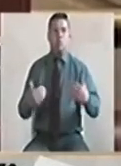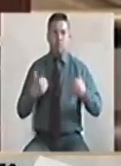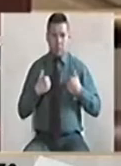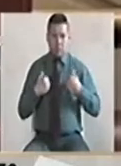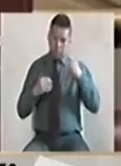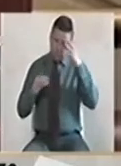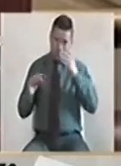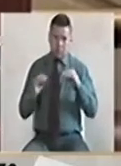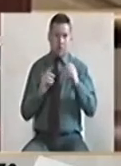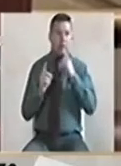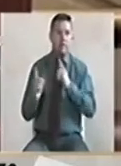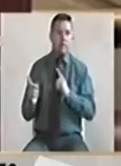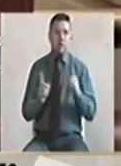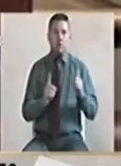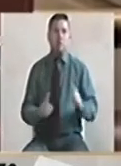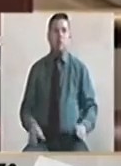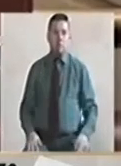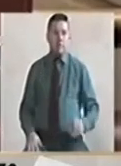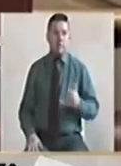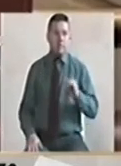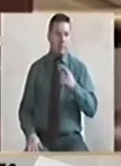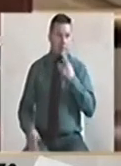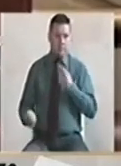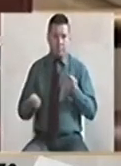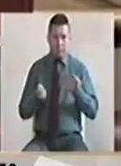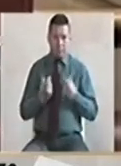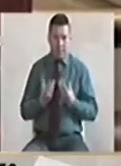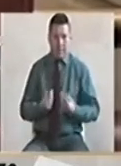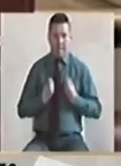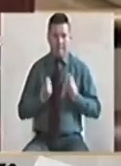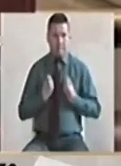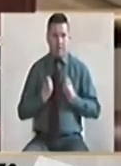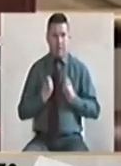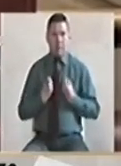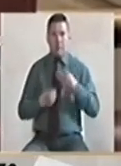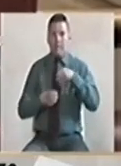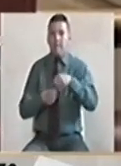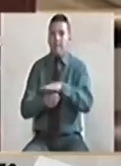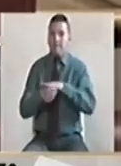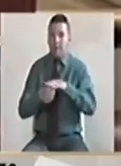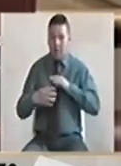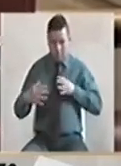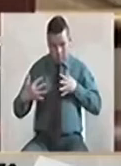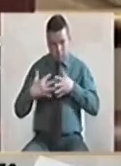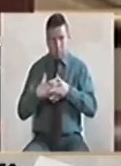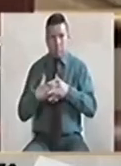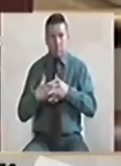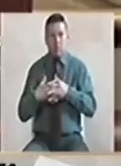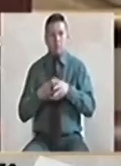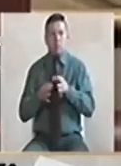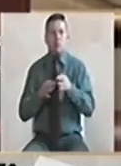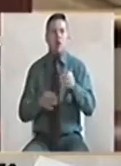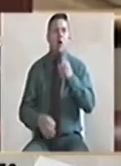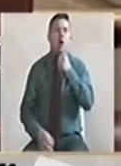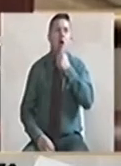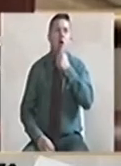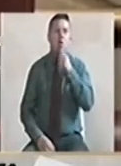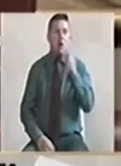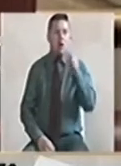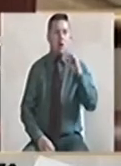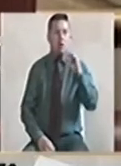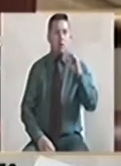coherente con mi discurso. Ya que he vivido y vivo en clase popular en la zona del distrito de Aguadalde, en Cali.